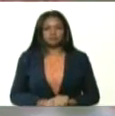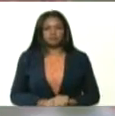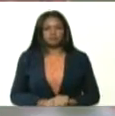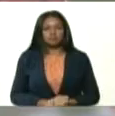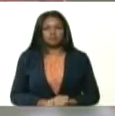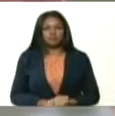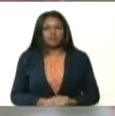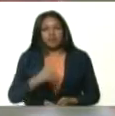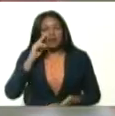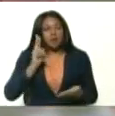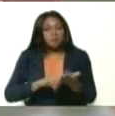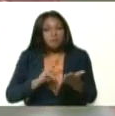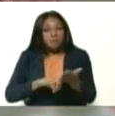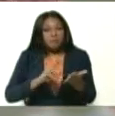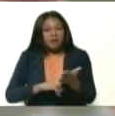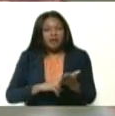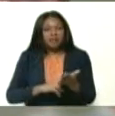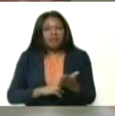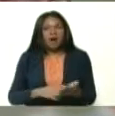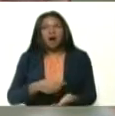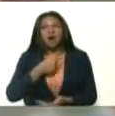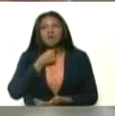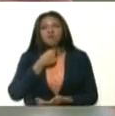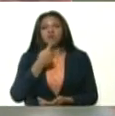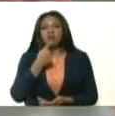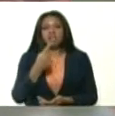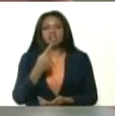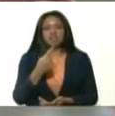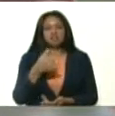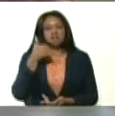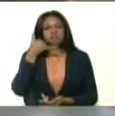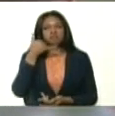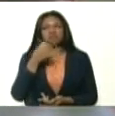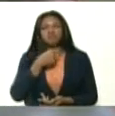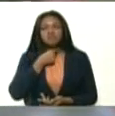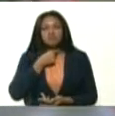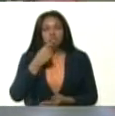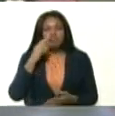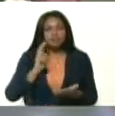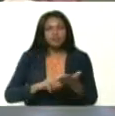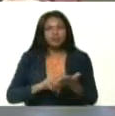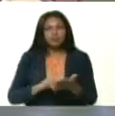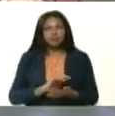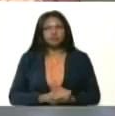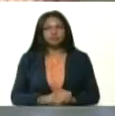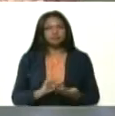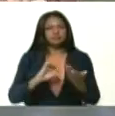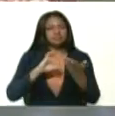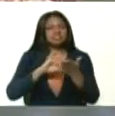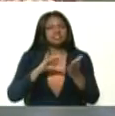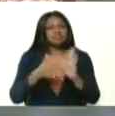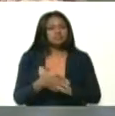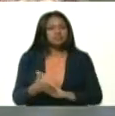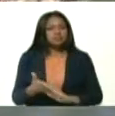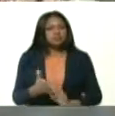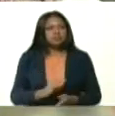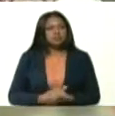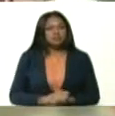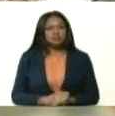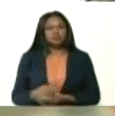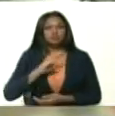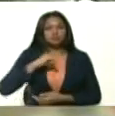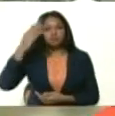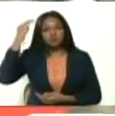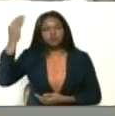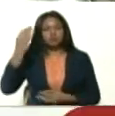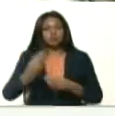La verdad verdadera, Numa, le decía yo a Numa por teléfono, es que nuestro Dios,